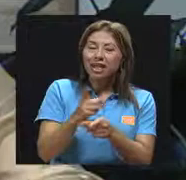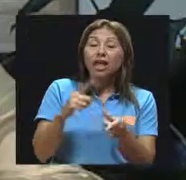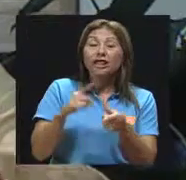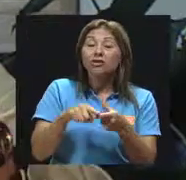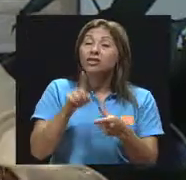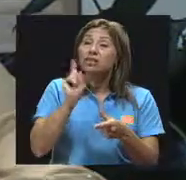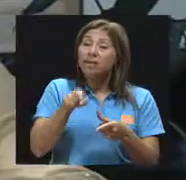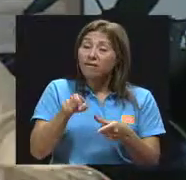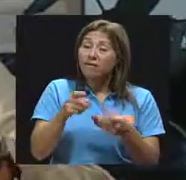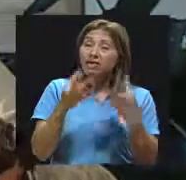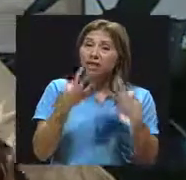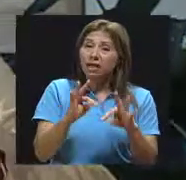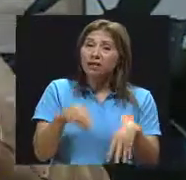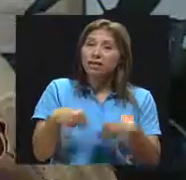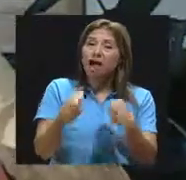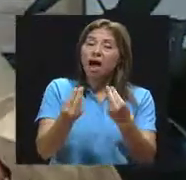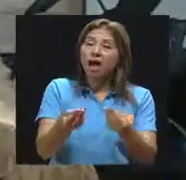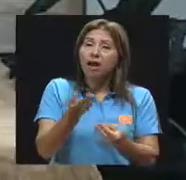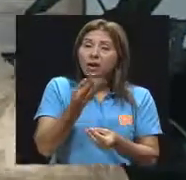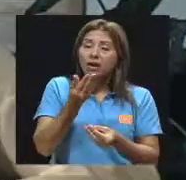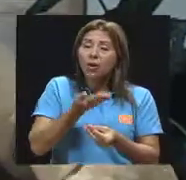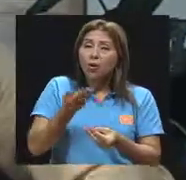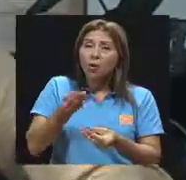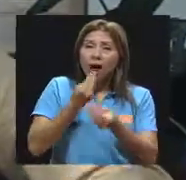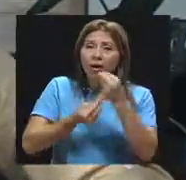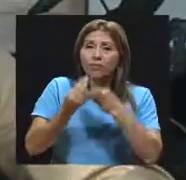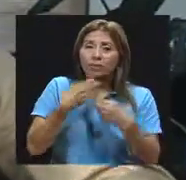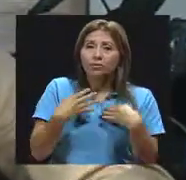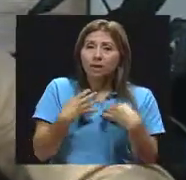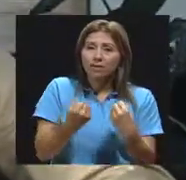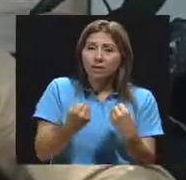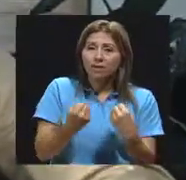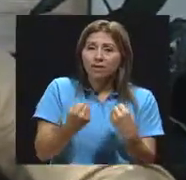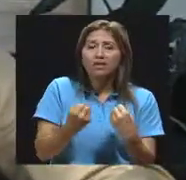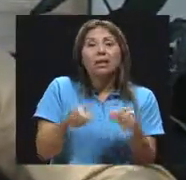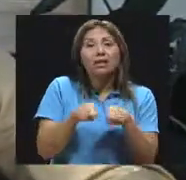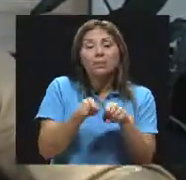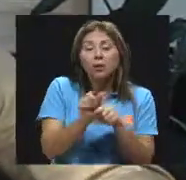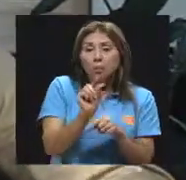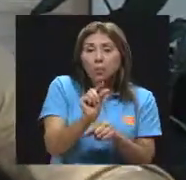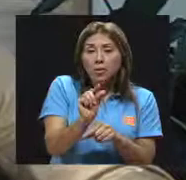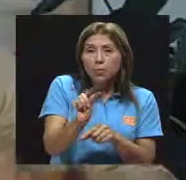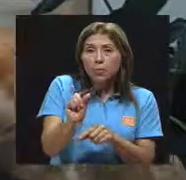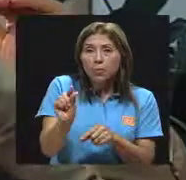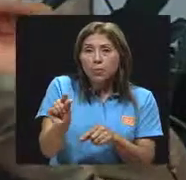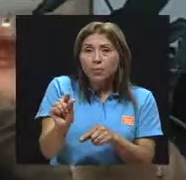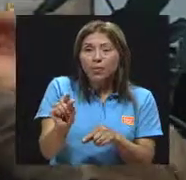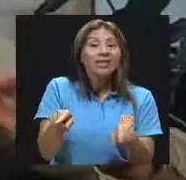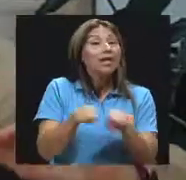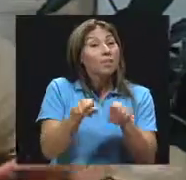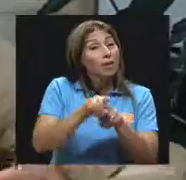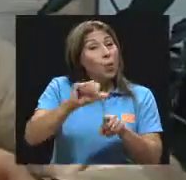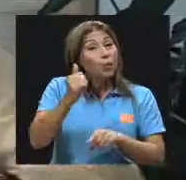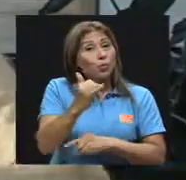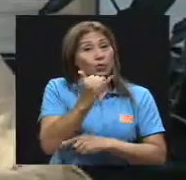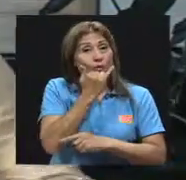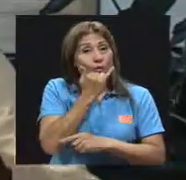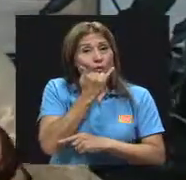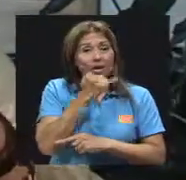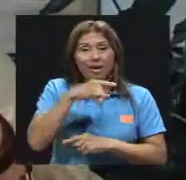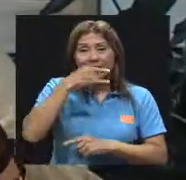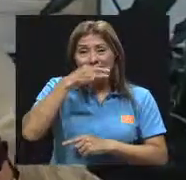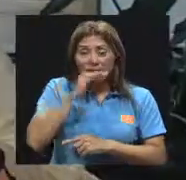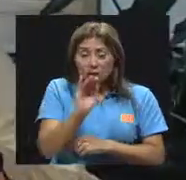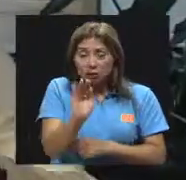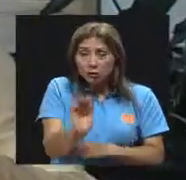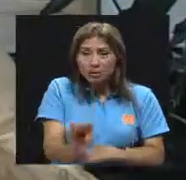saludables, alimentos en pequeñas cantidades. Otro error frecuente que encontramos es que hay niños a edades muy tempranas,